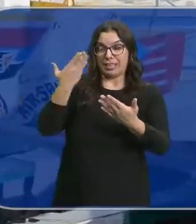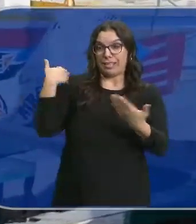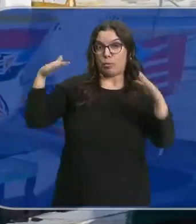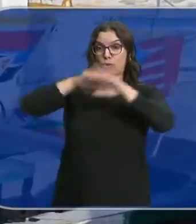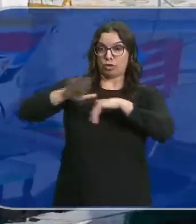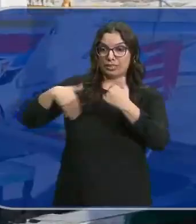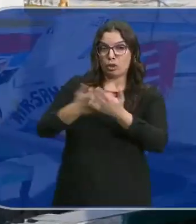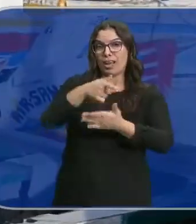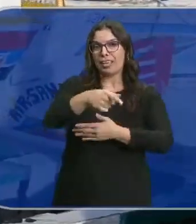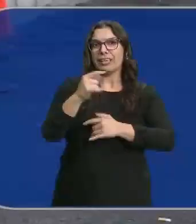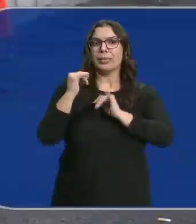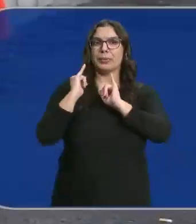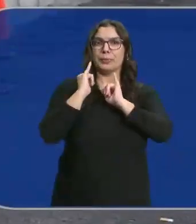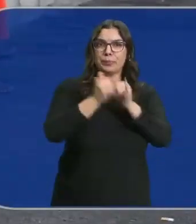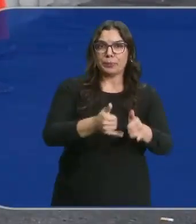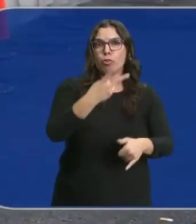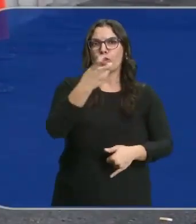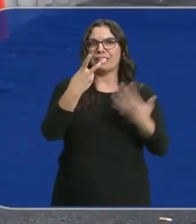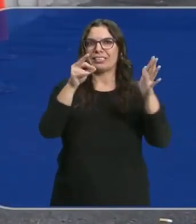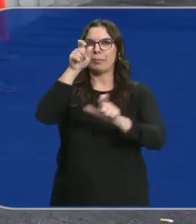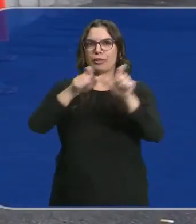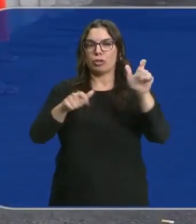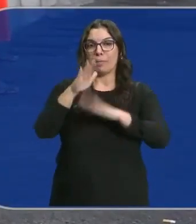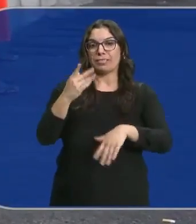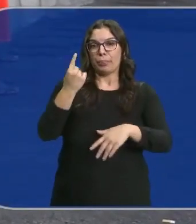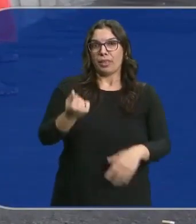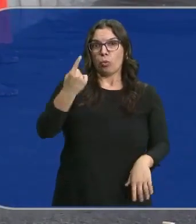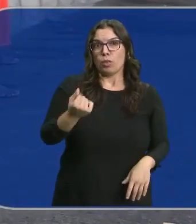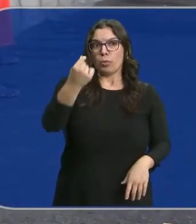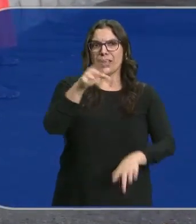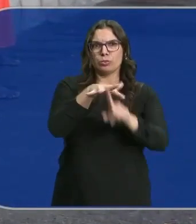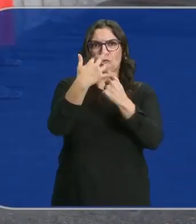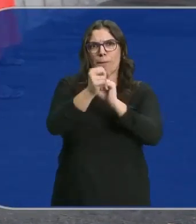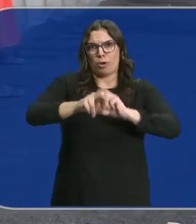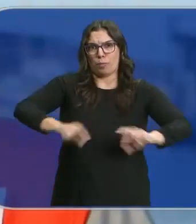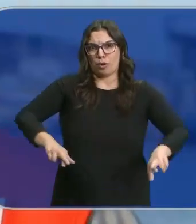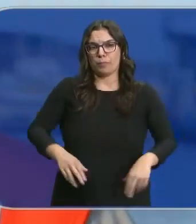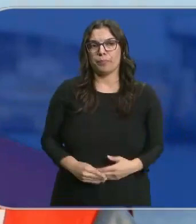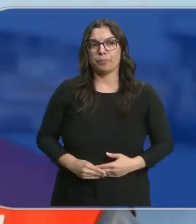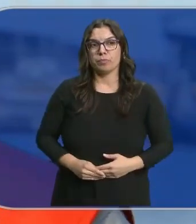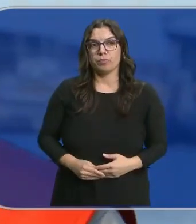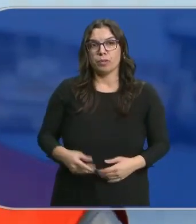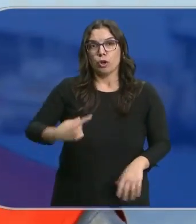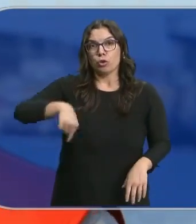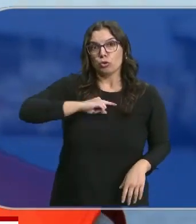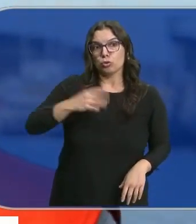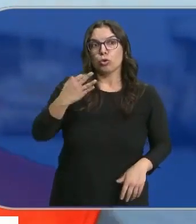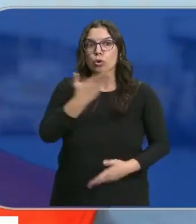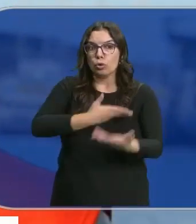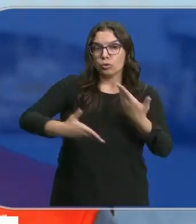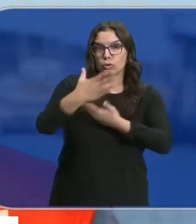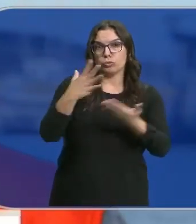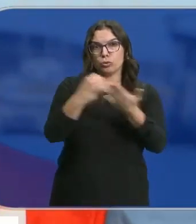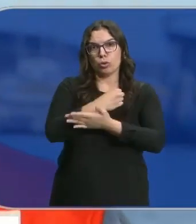muelle de la Restinga más de 270 personas. Y cada día que pasa, la situación se complica. De nuestra mano está que entre todos